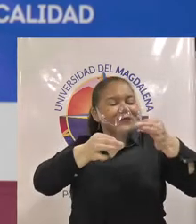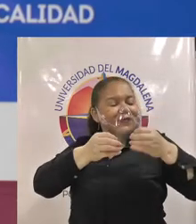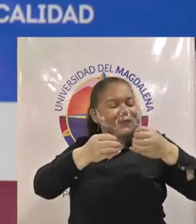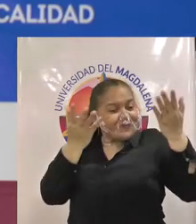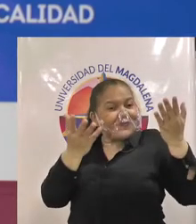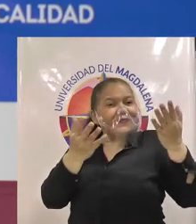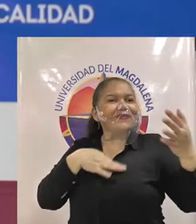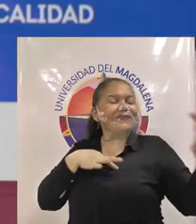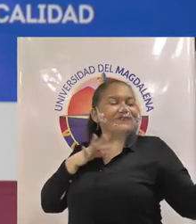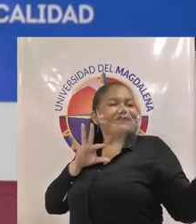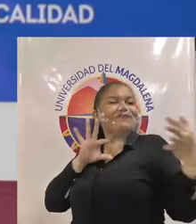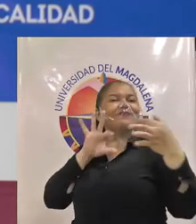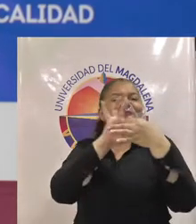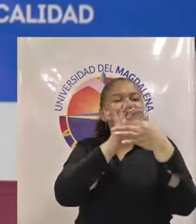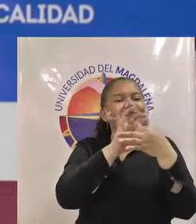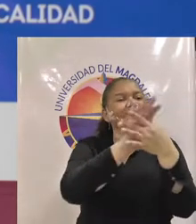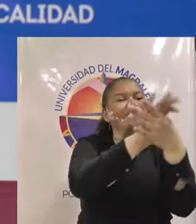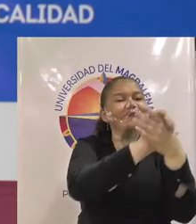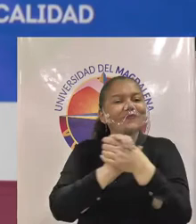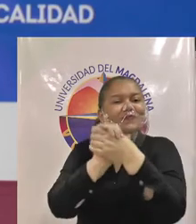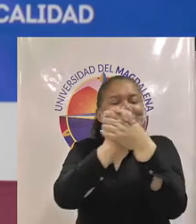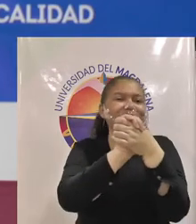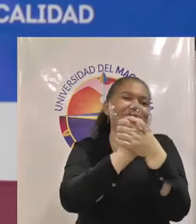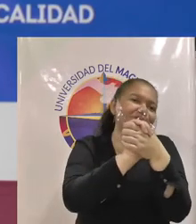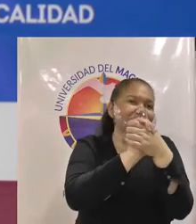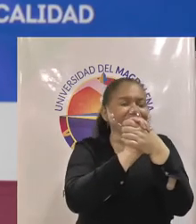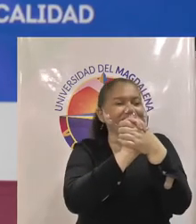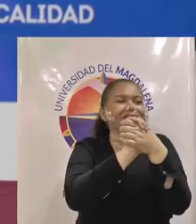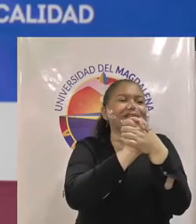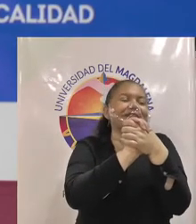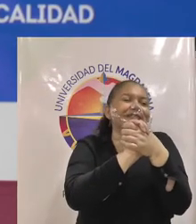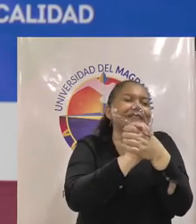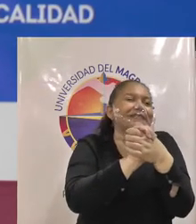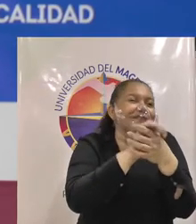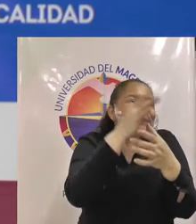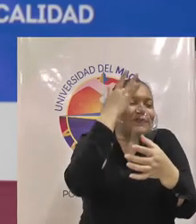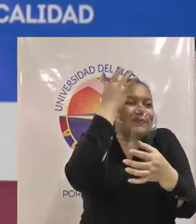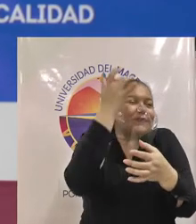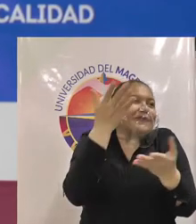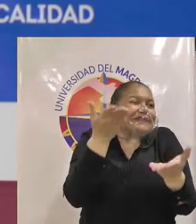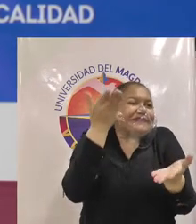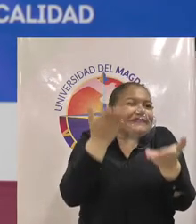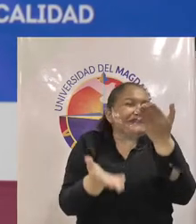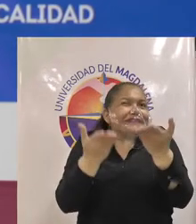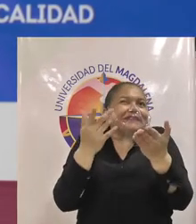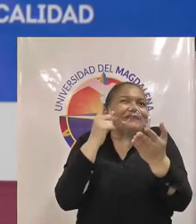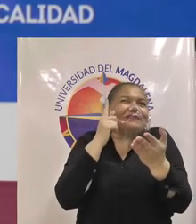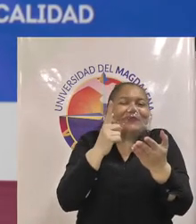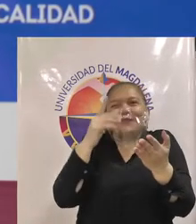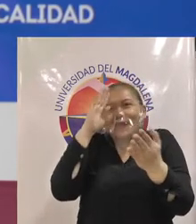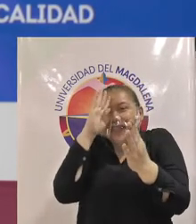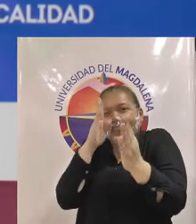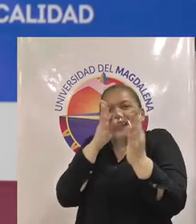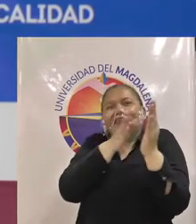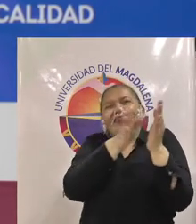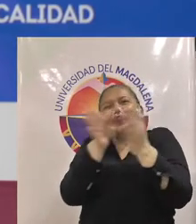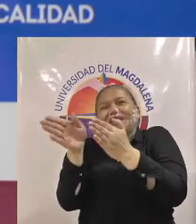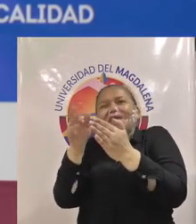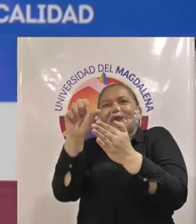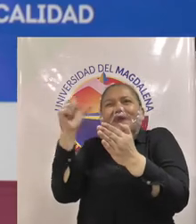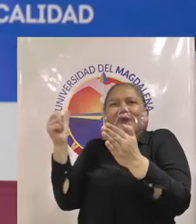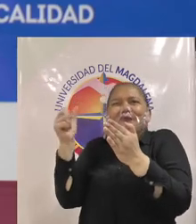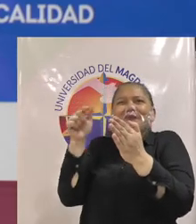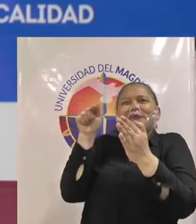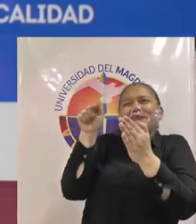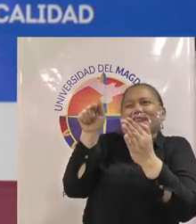que que tal vez habíamos dejado un poquito de lado en aras de cosas pragmáticas y fundamentales pero que no son